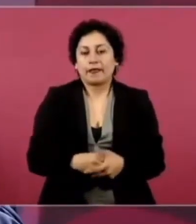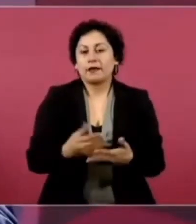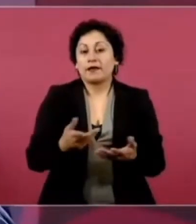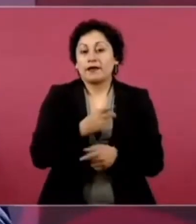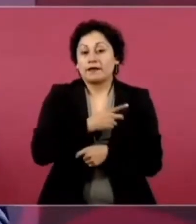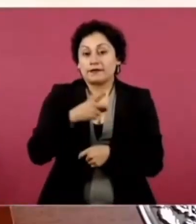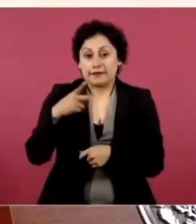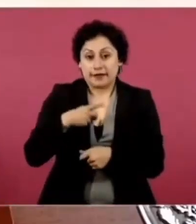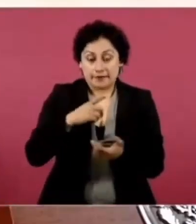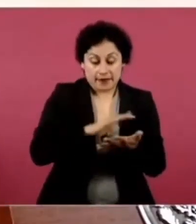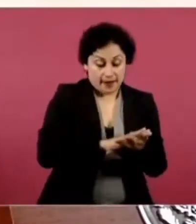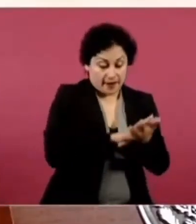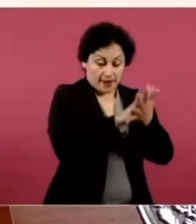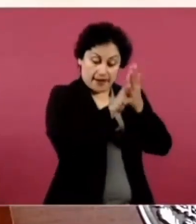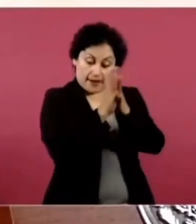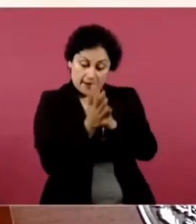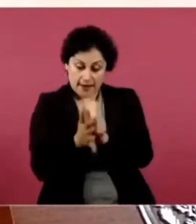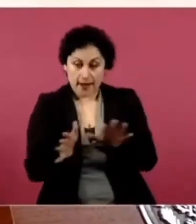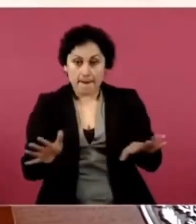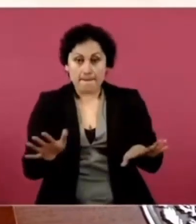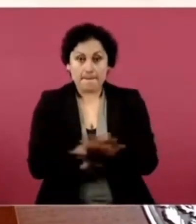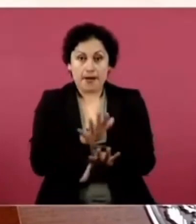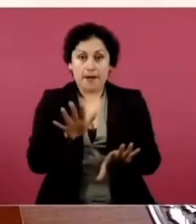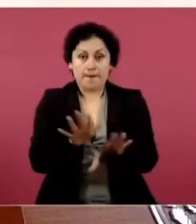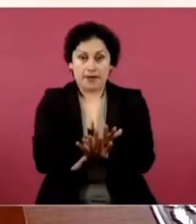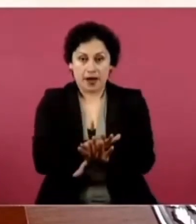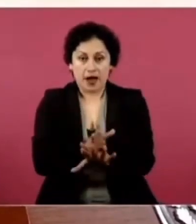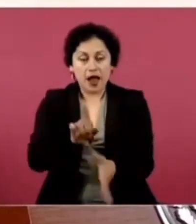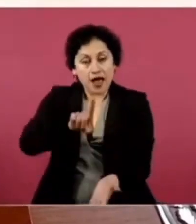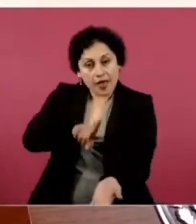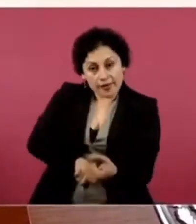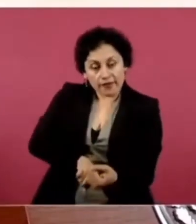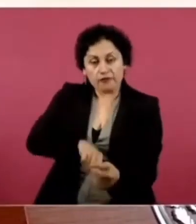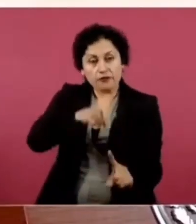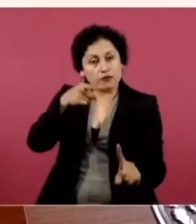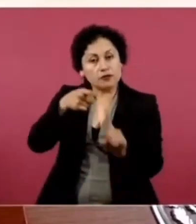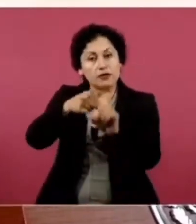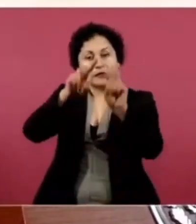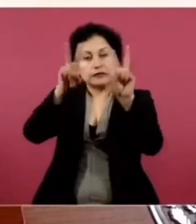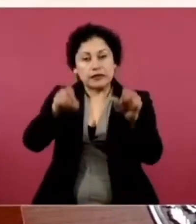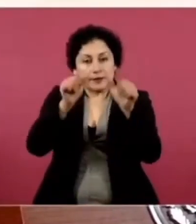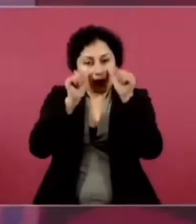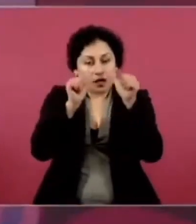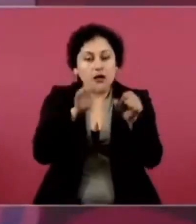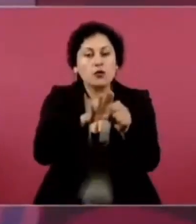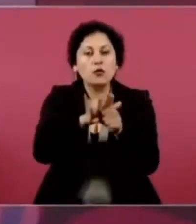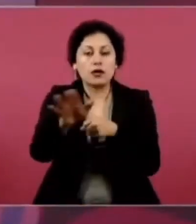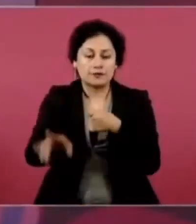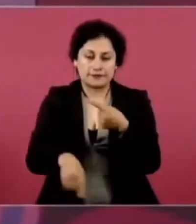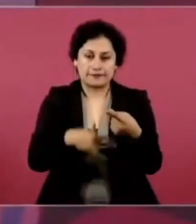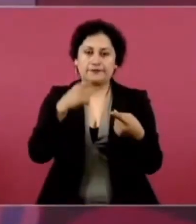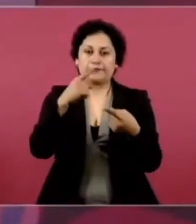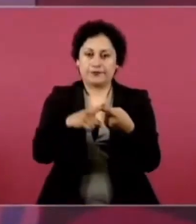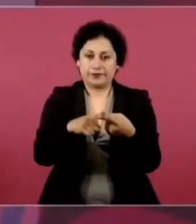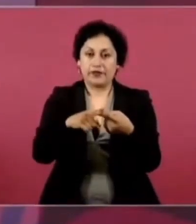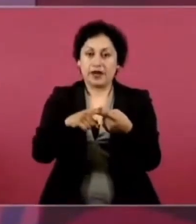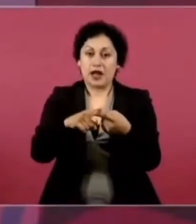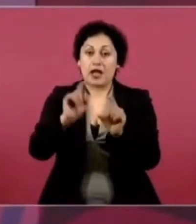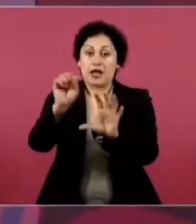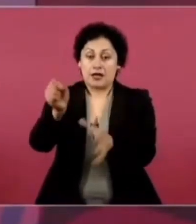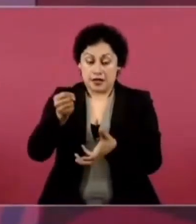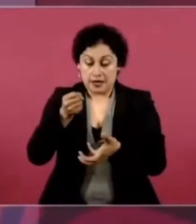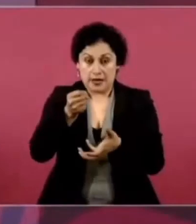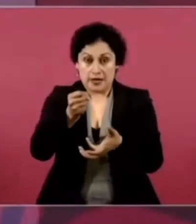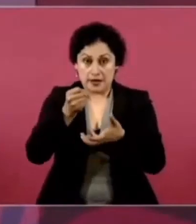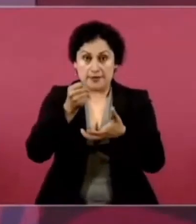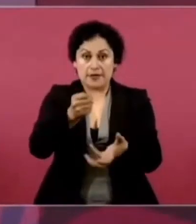en lo que tiene que ver con inversión pública y con la industria